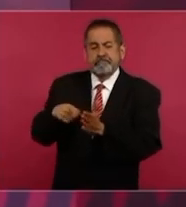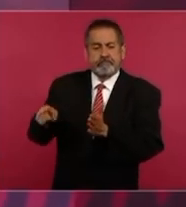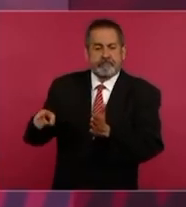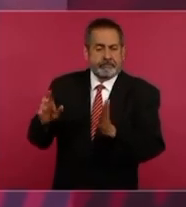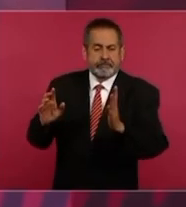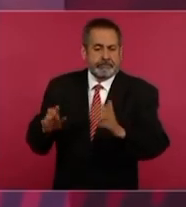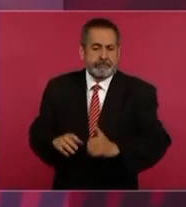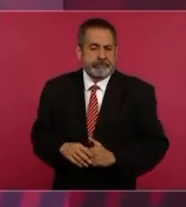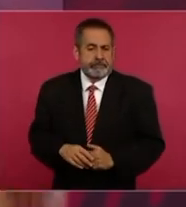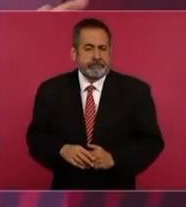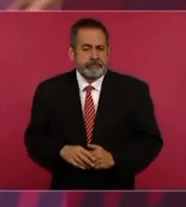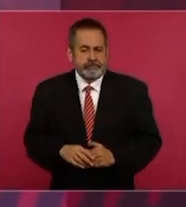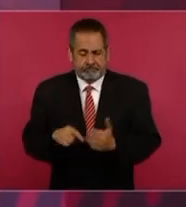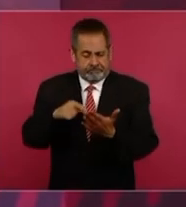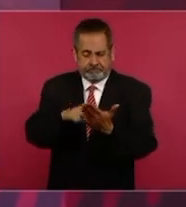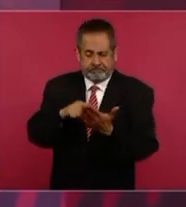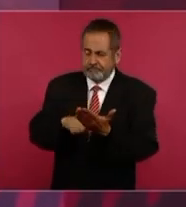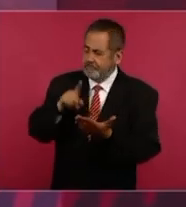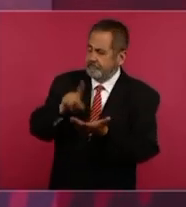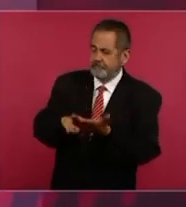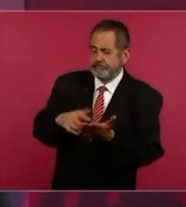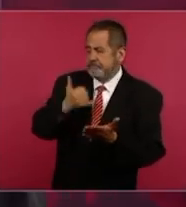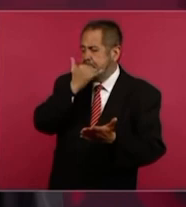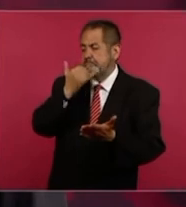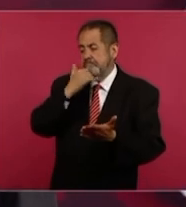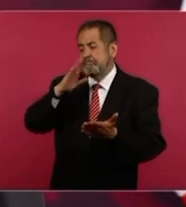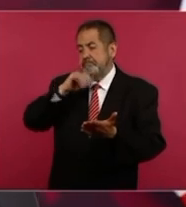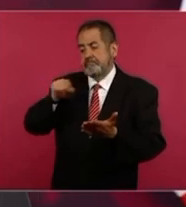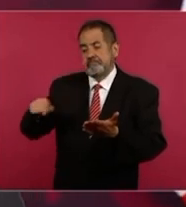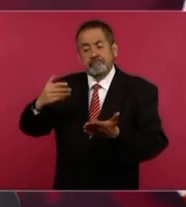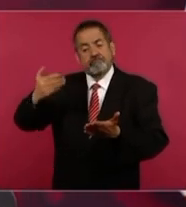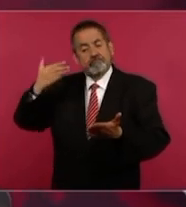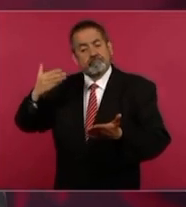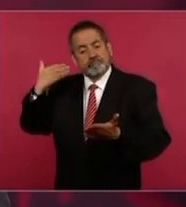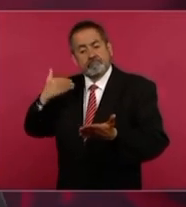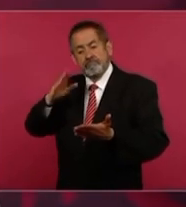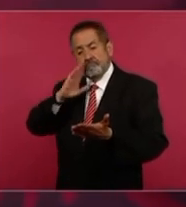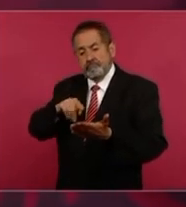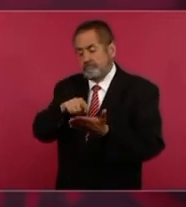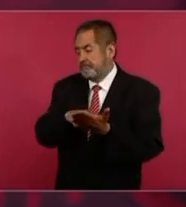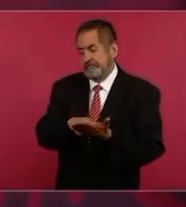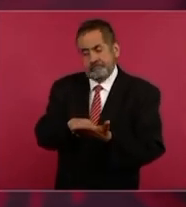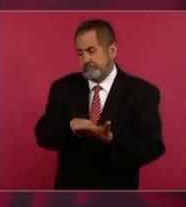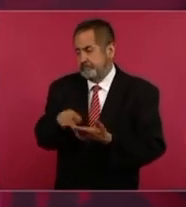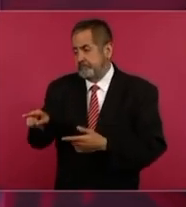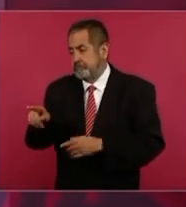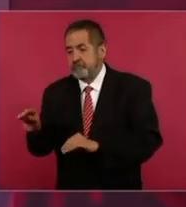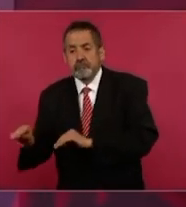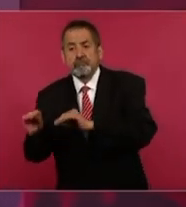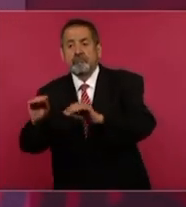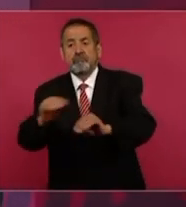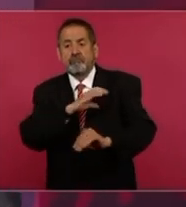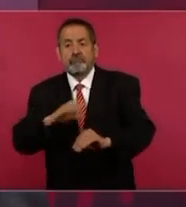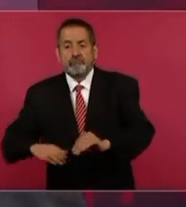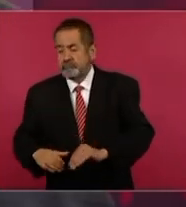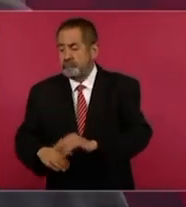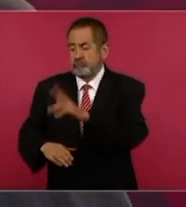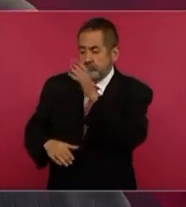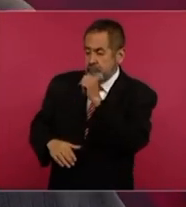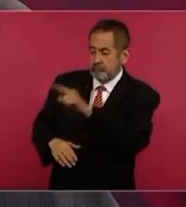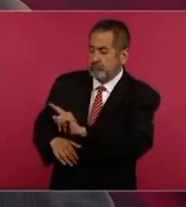tú estás manchado, tú no puedes, yo sí,